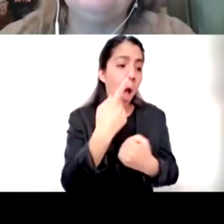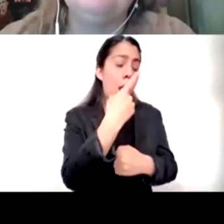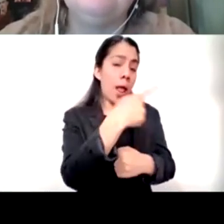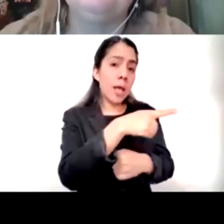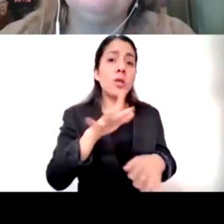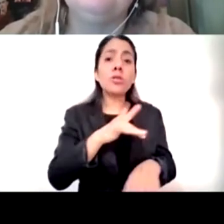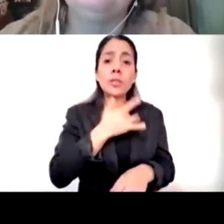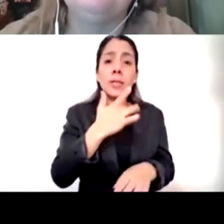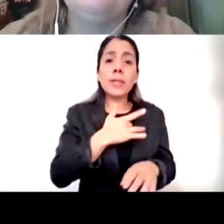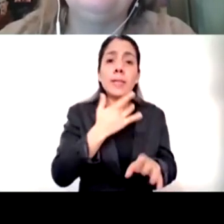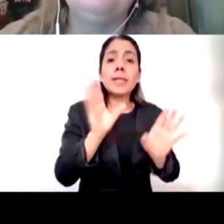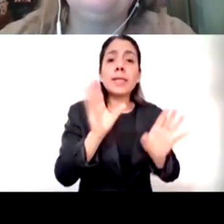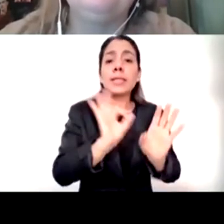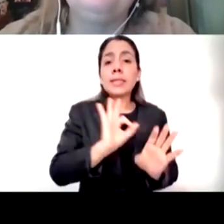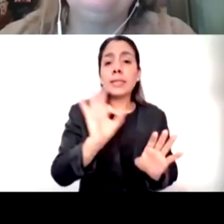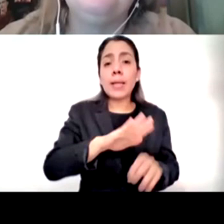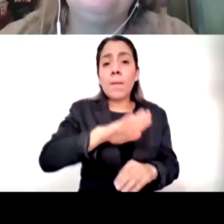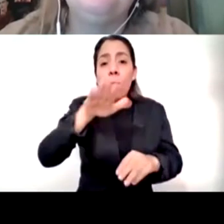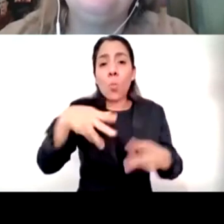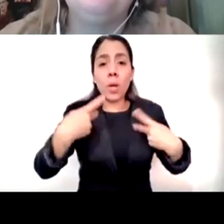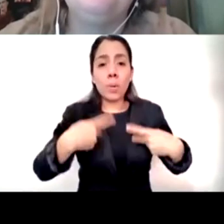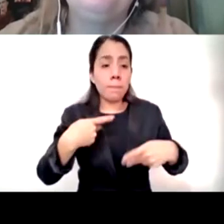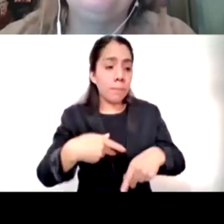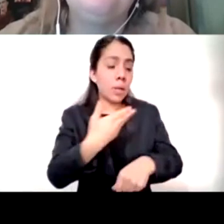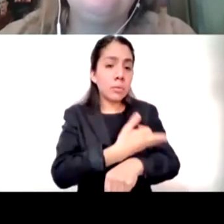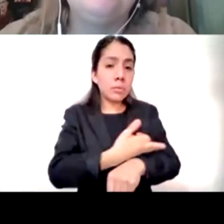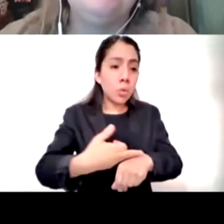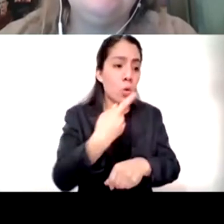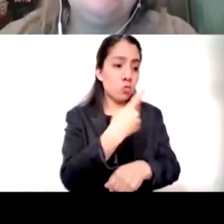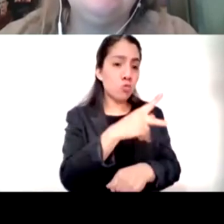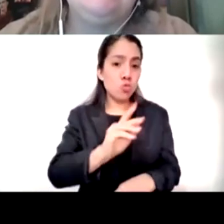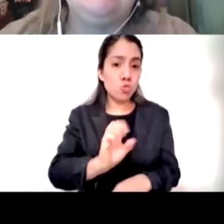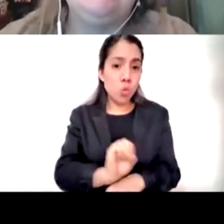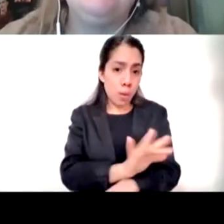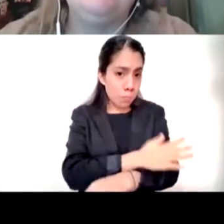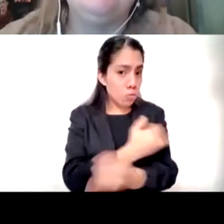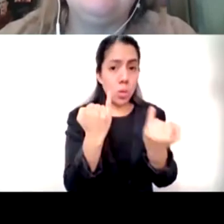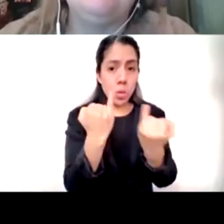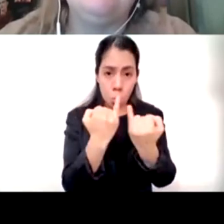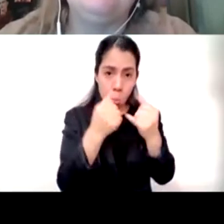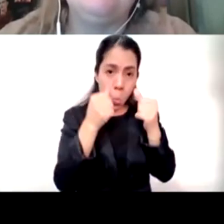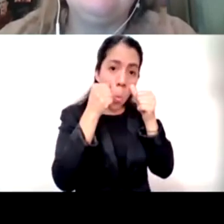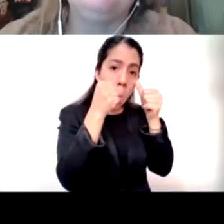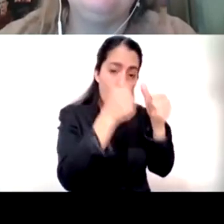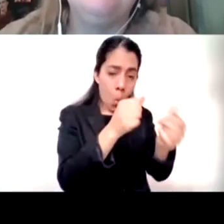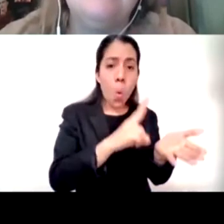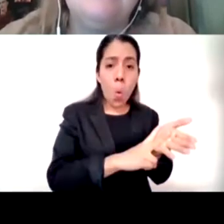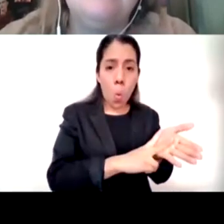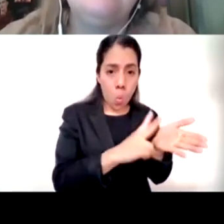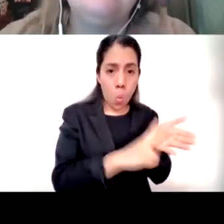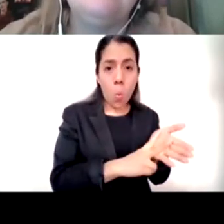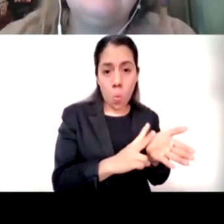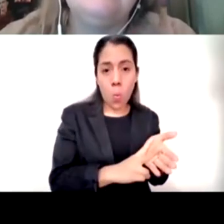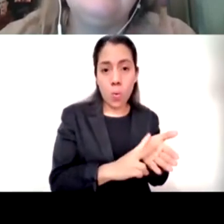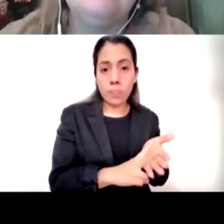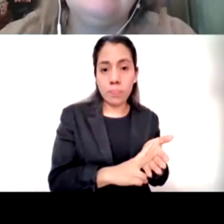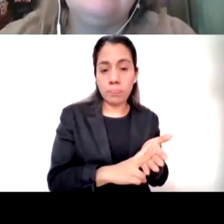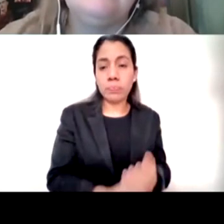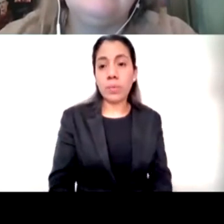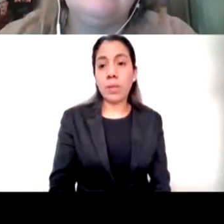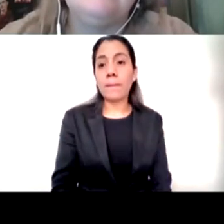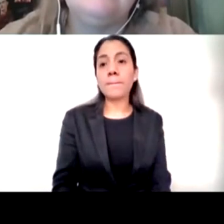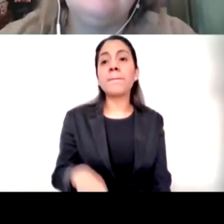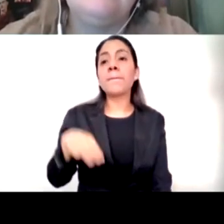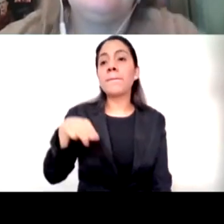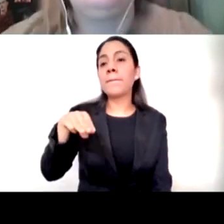sus emociones ¿no? padrísimo Martel yo yo yo complementaría lo que